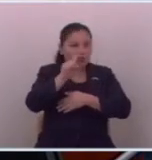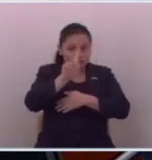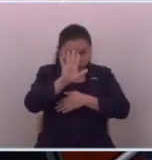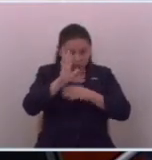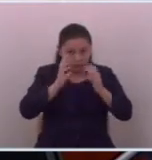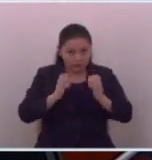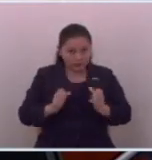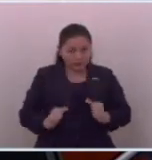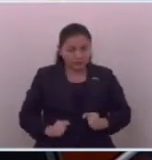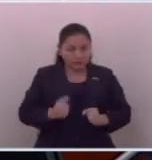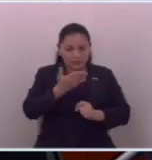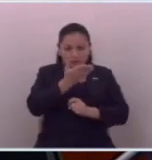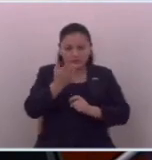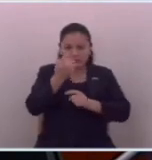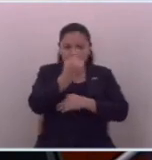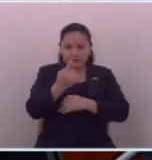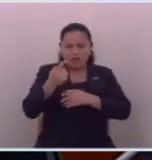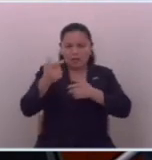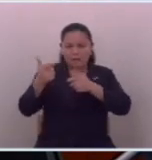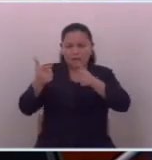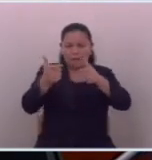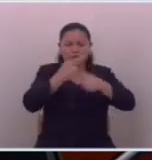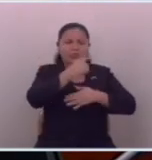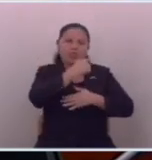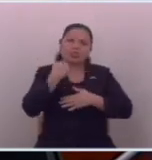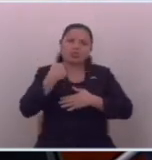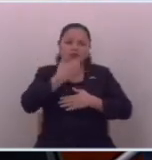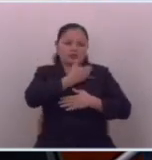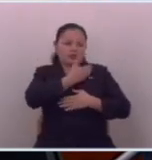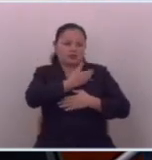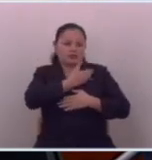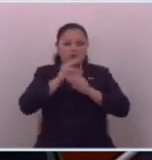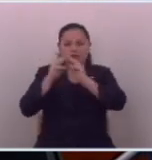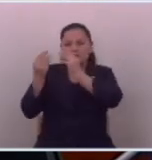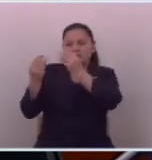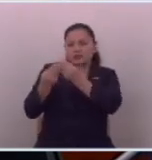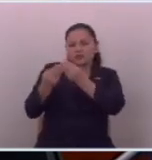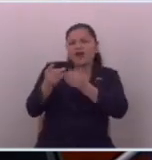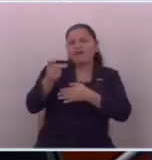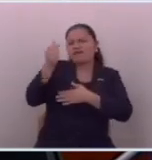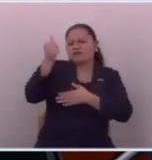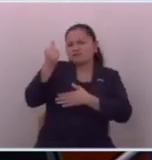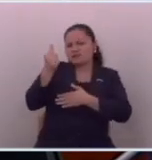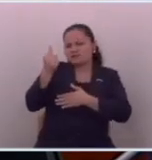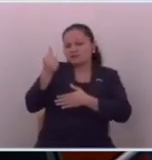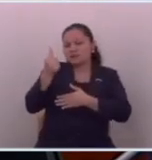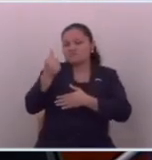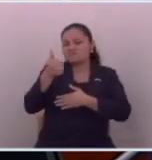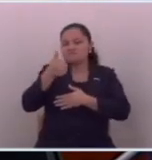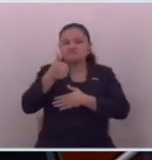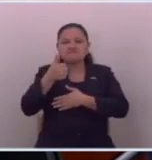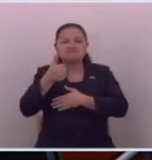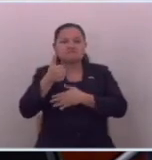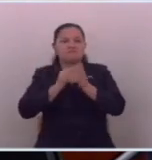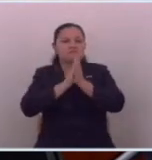gobiernos que estas personas eran asesinadas y se le echaba la culpa a las pandillas fácil era bien conveniente